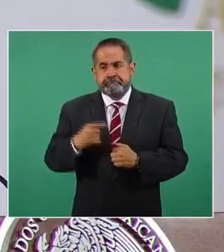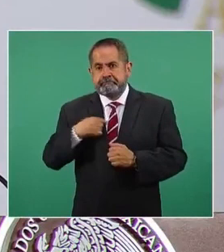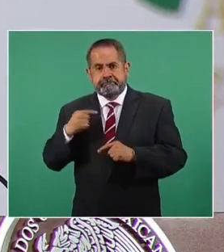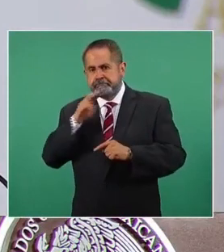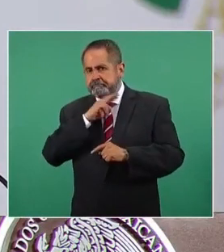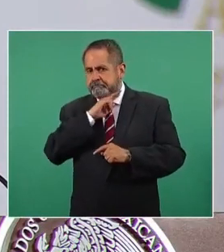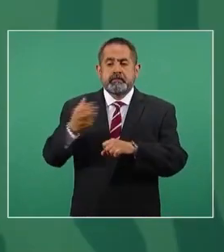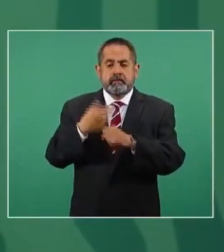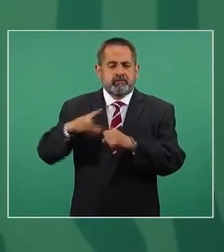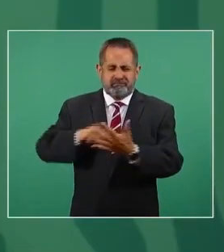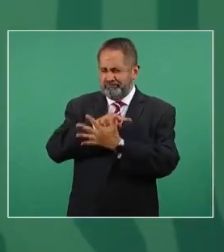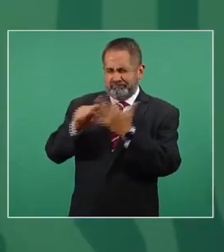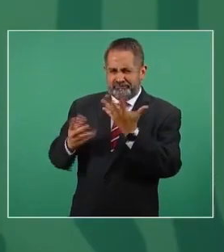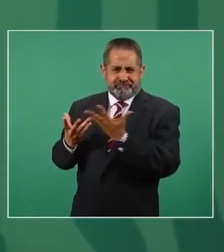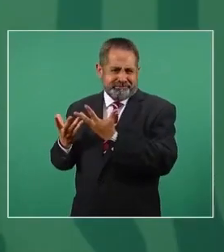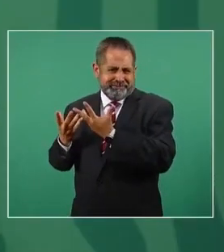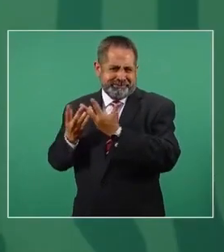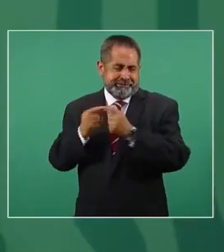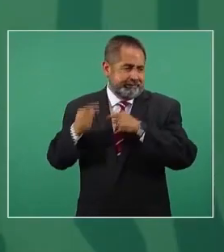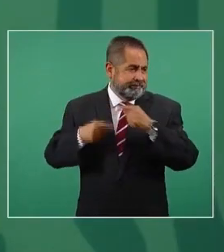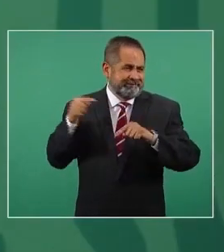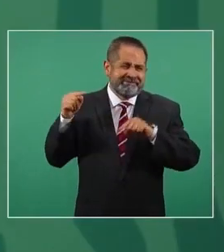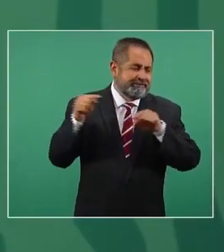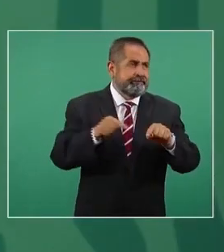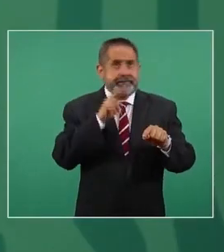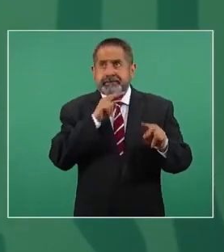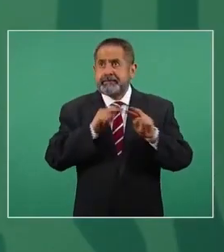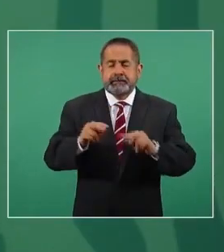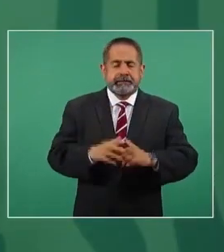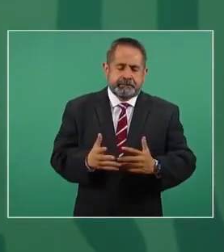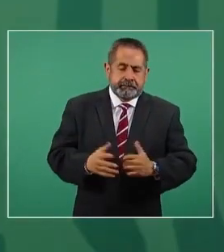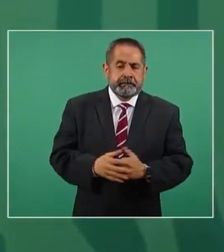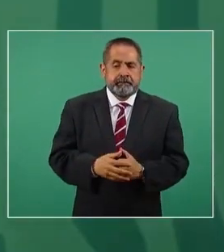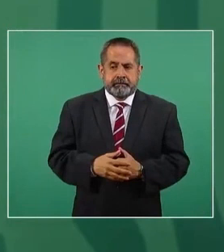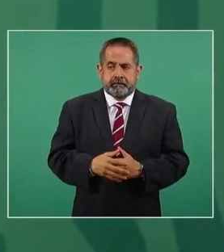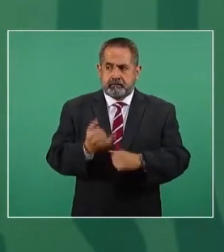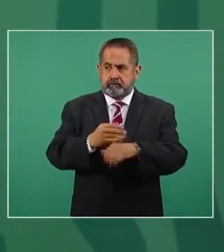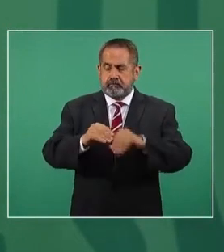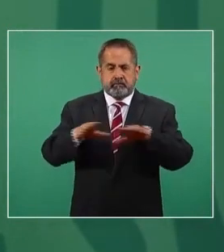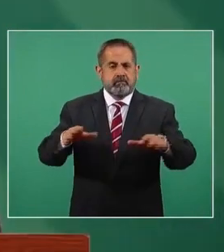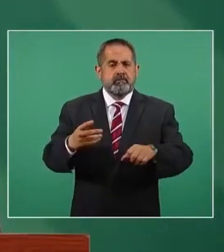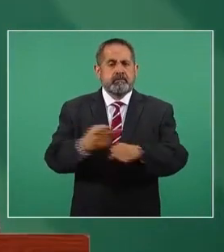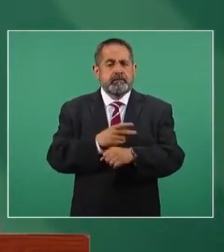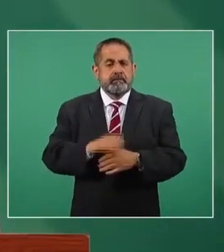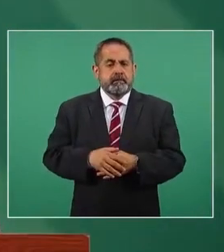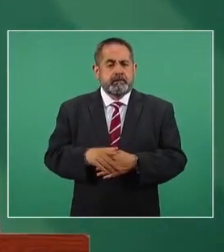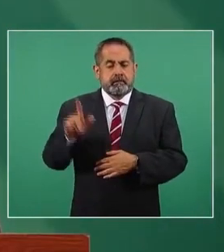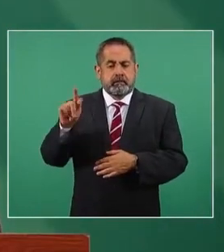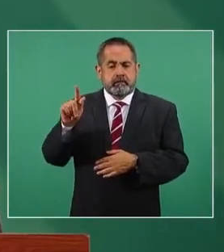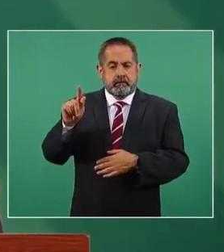al lugar. Al momento podemos informarles que son 79